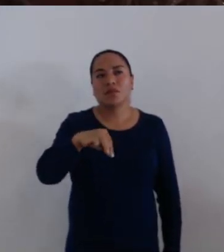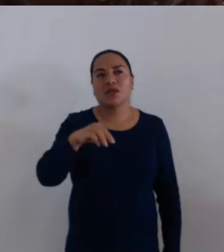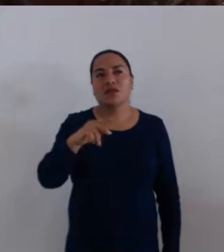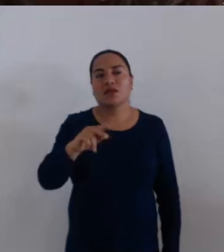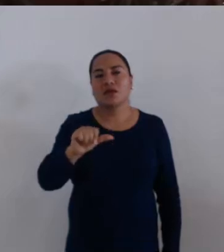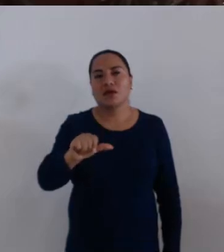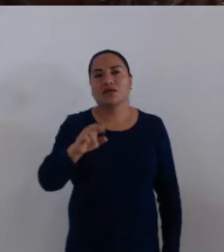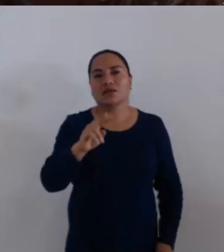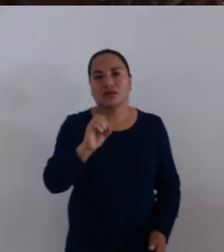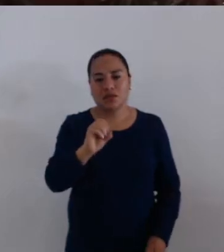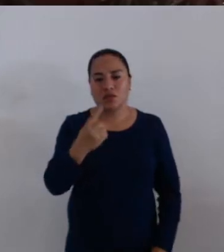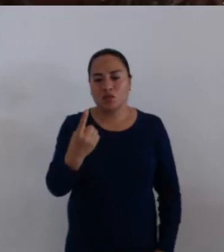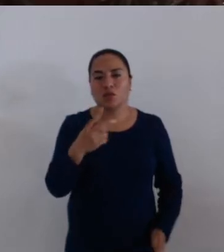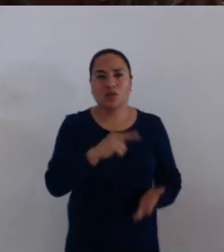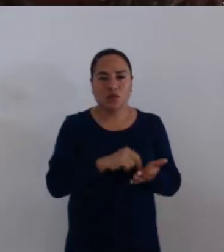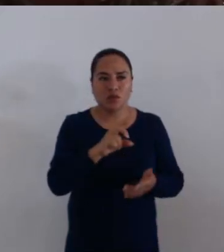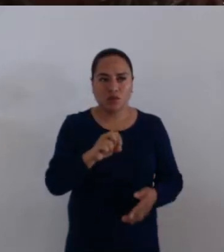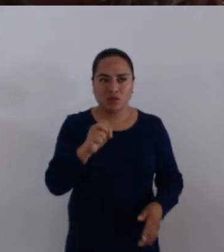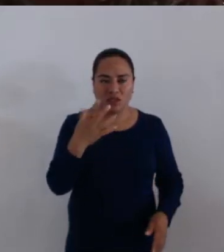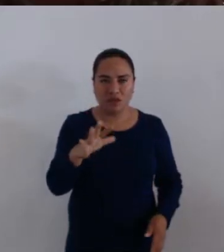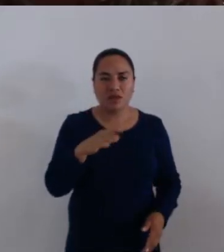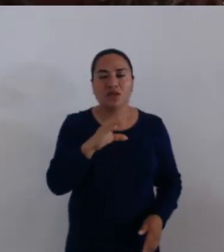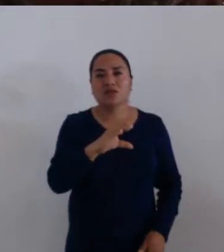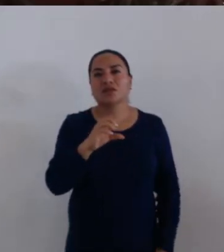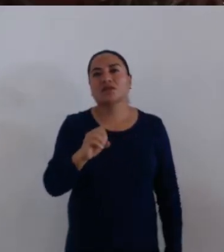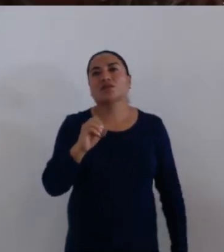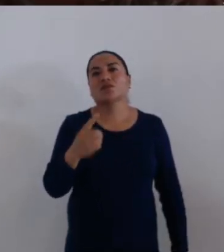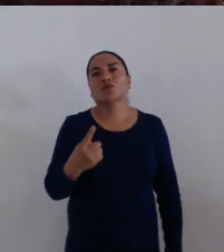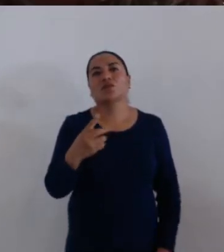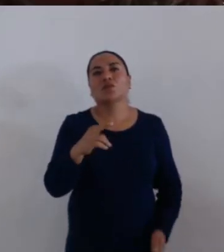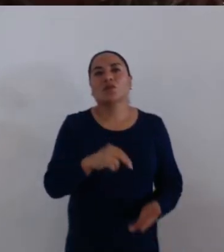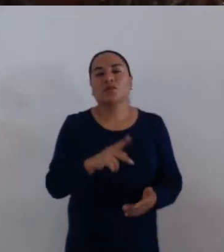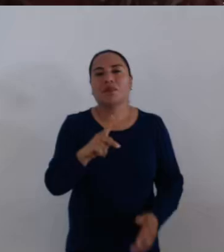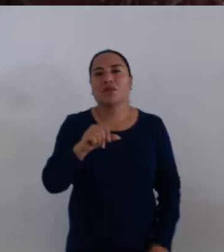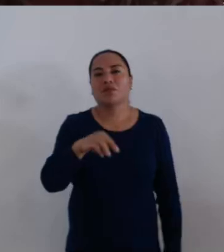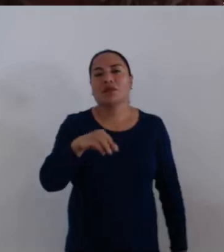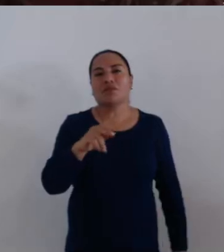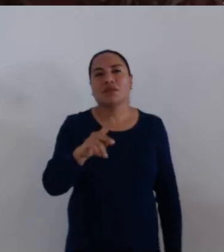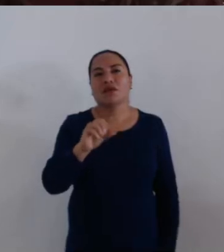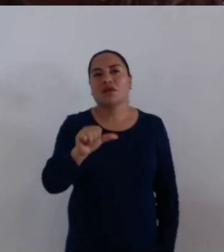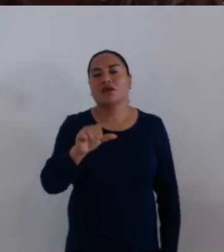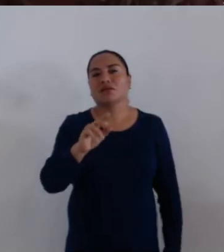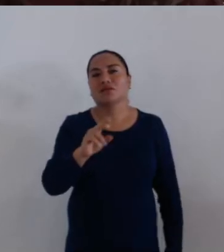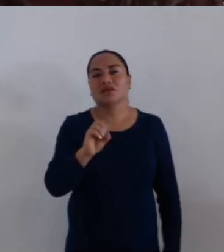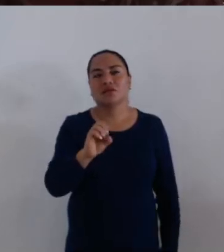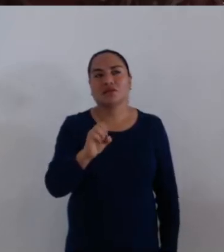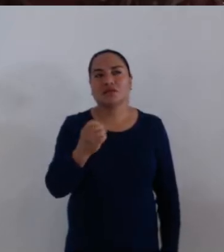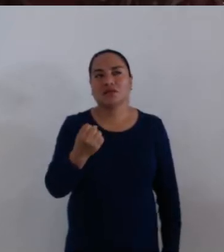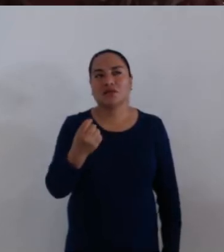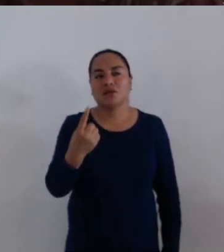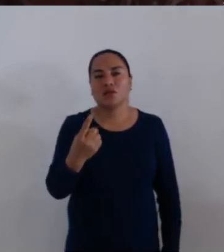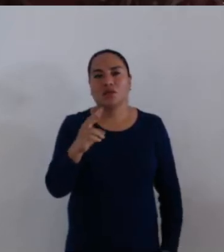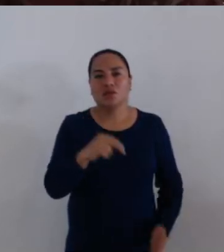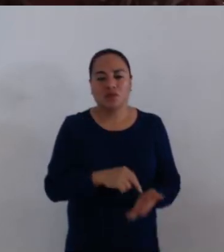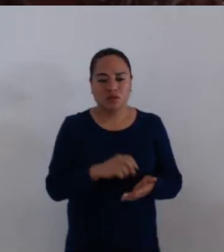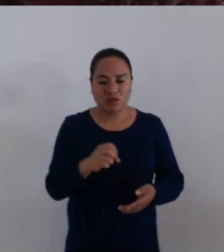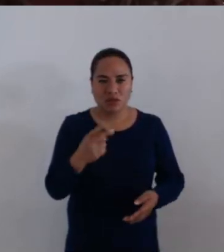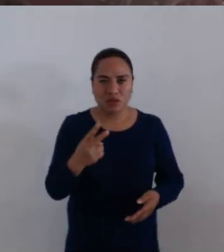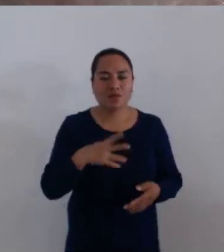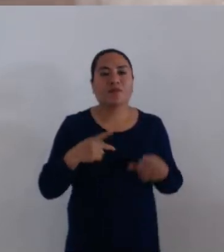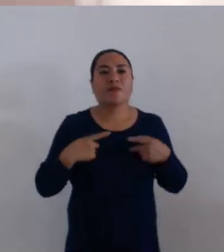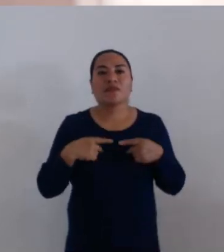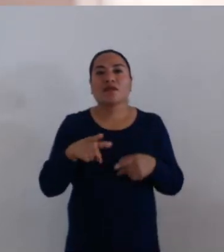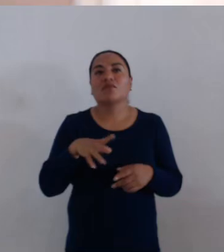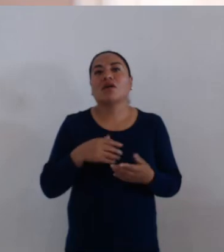CDUOPTTCEMA01-2010, 001CU-2021 y PMPA65-2022, anteriores al